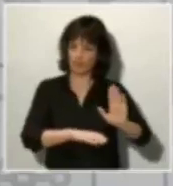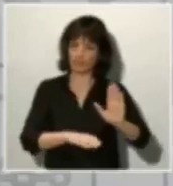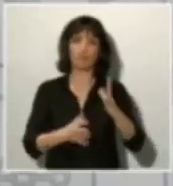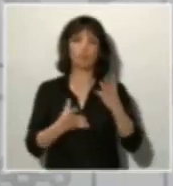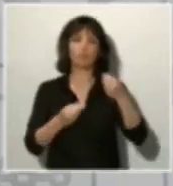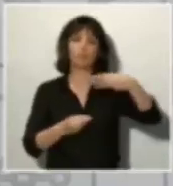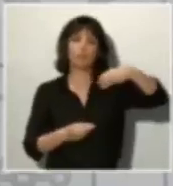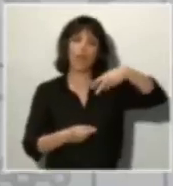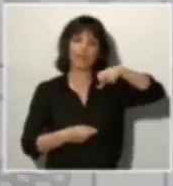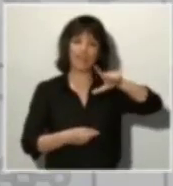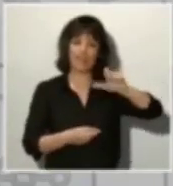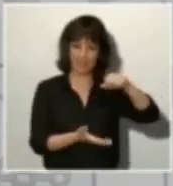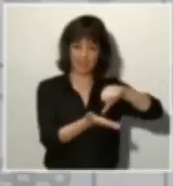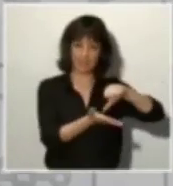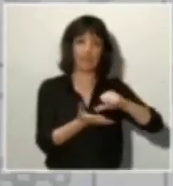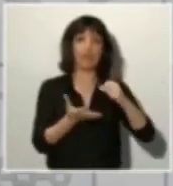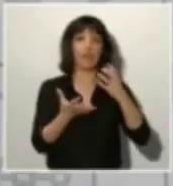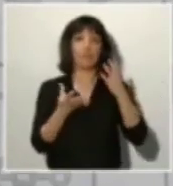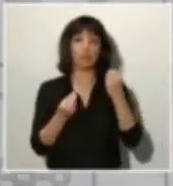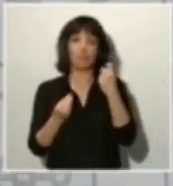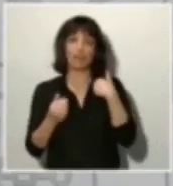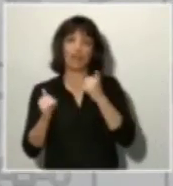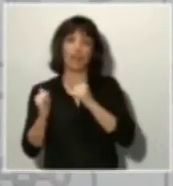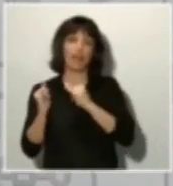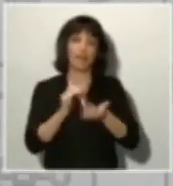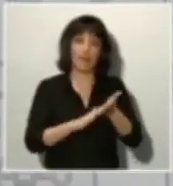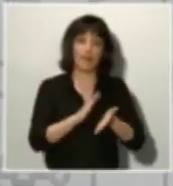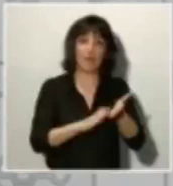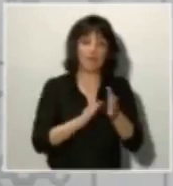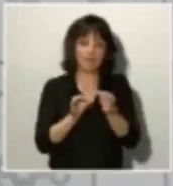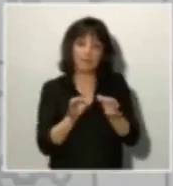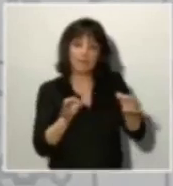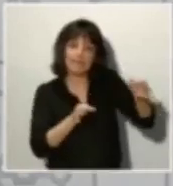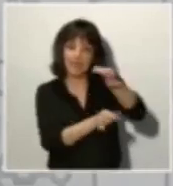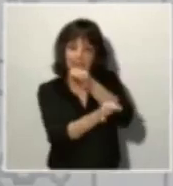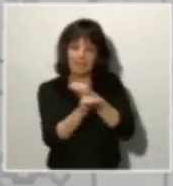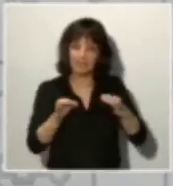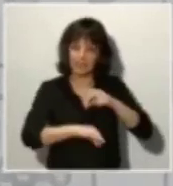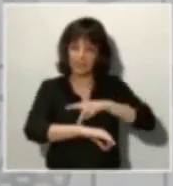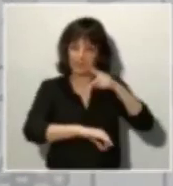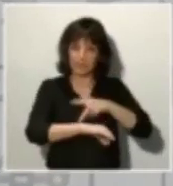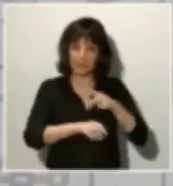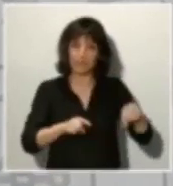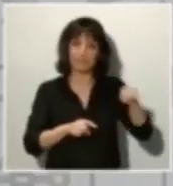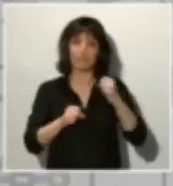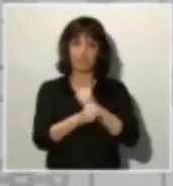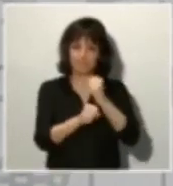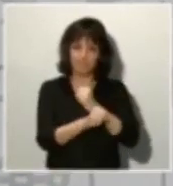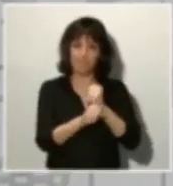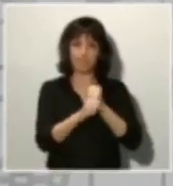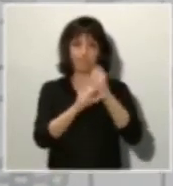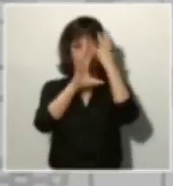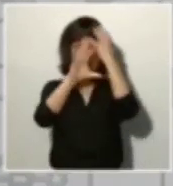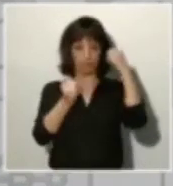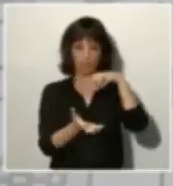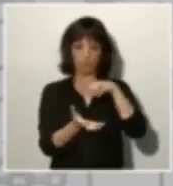muchos todavía no han podido llegar a Manila, están en varias de las islas en el archipiélago filipino y estamos trabajando, el consulado en